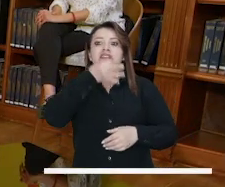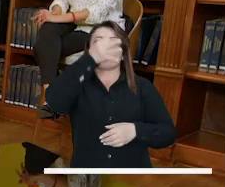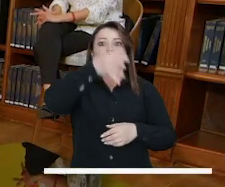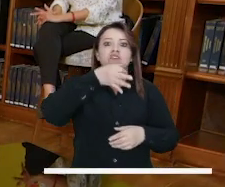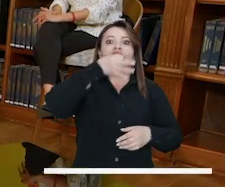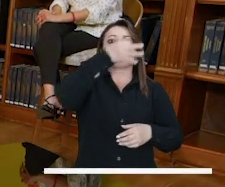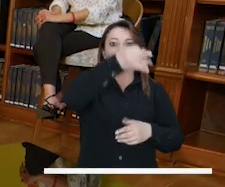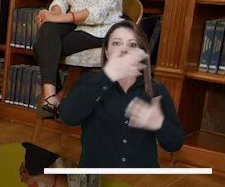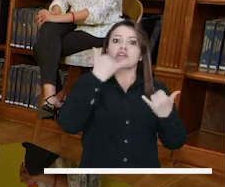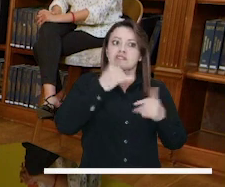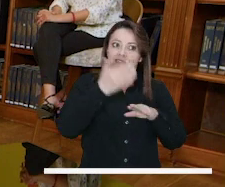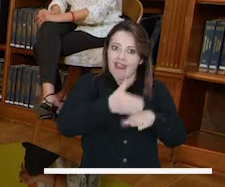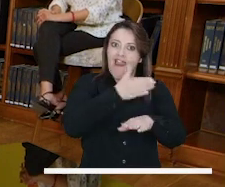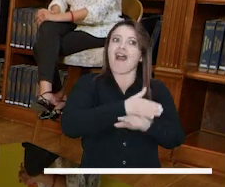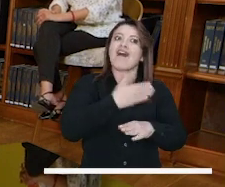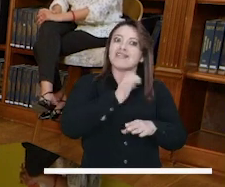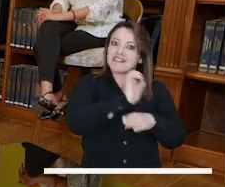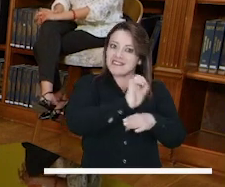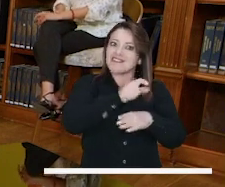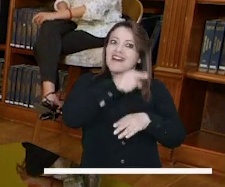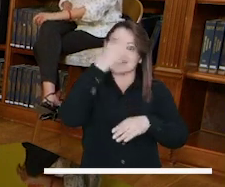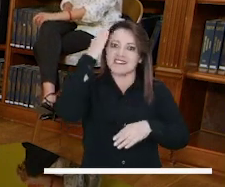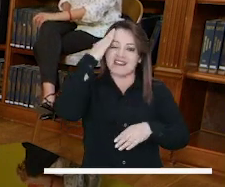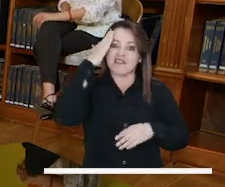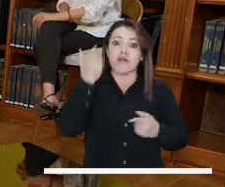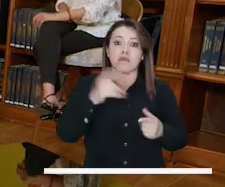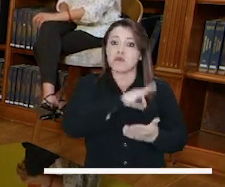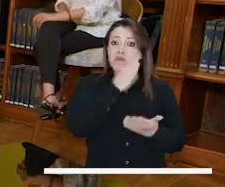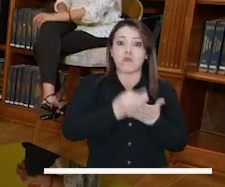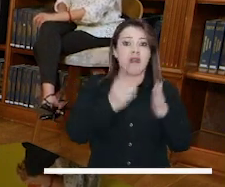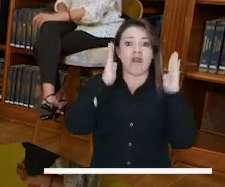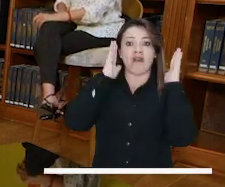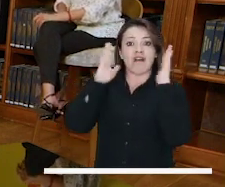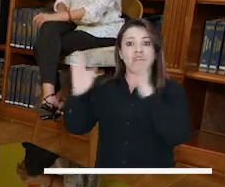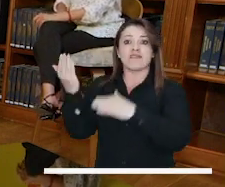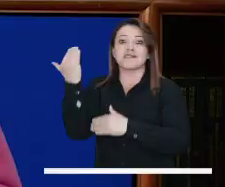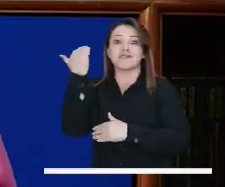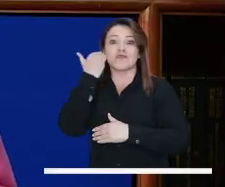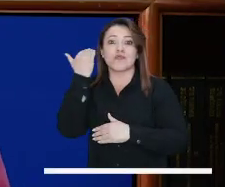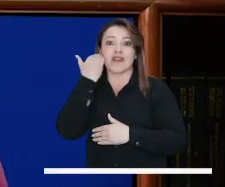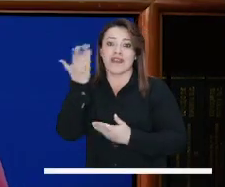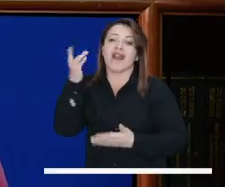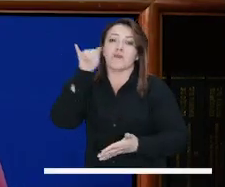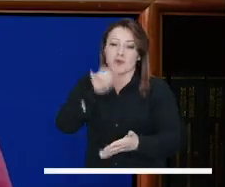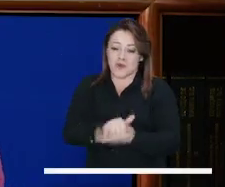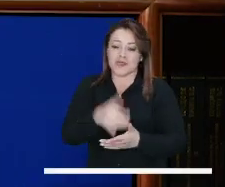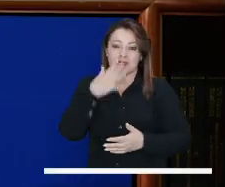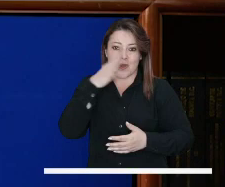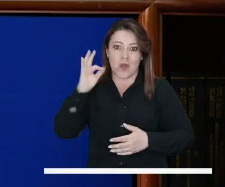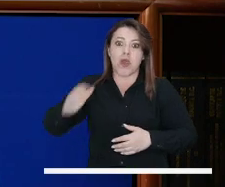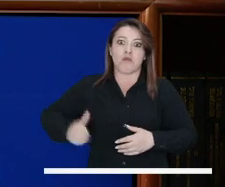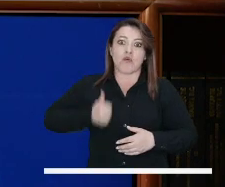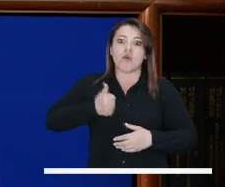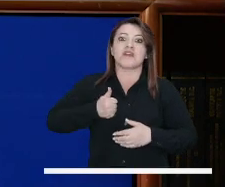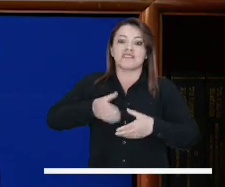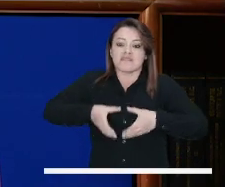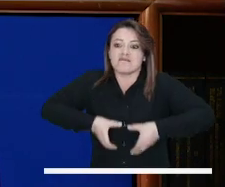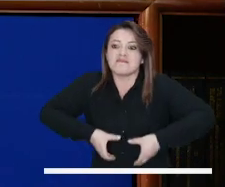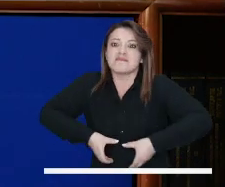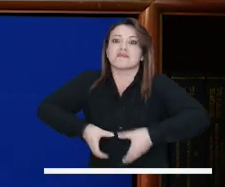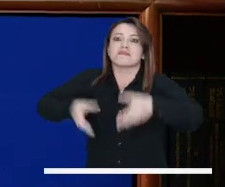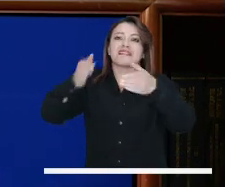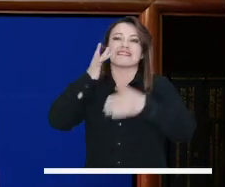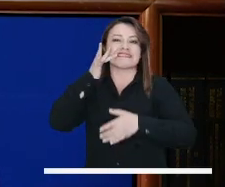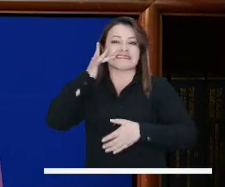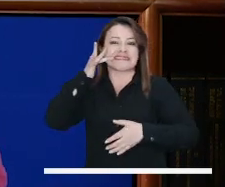tóxico. Y ella había advertido. Ella ya había tenido un proceso, ya había hecho el proceso de denuncia y demás, pero como ocurren